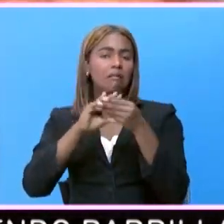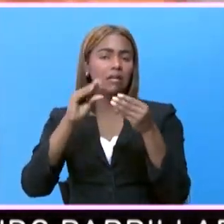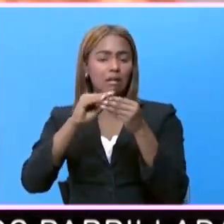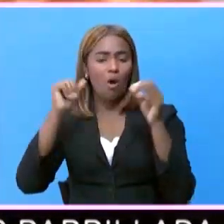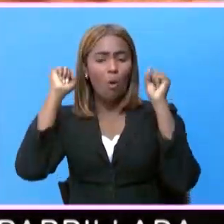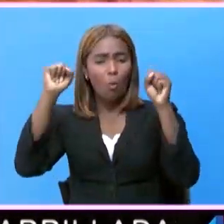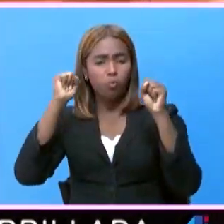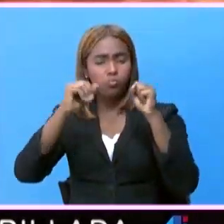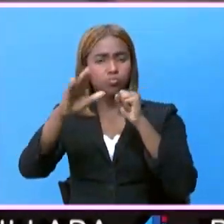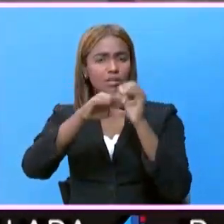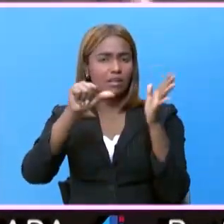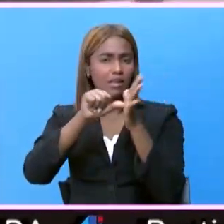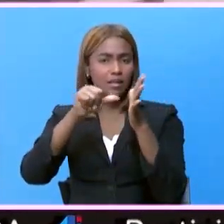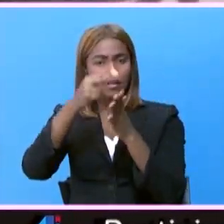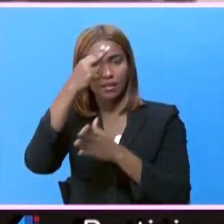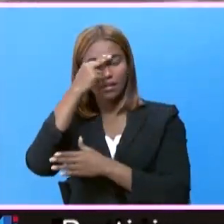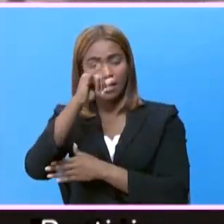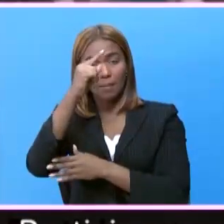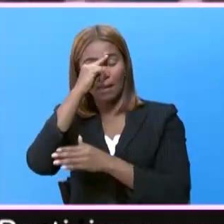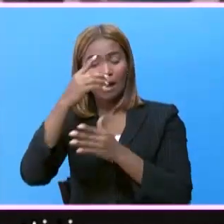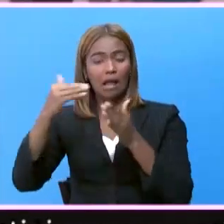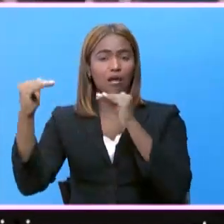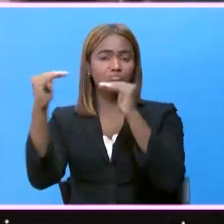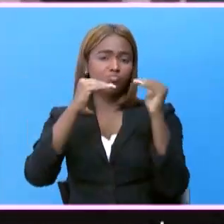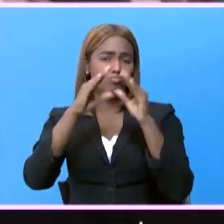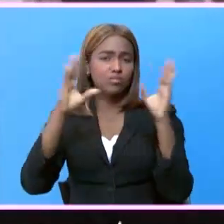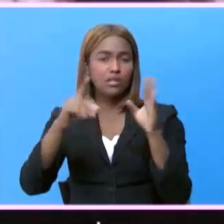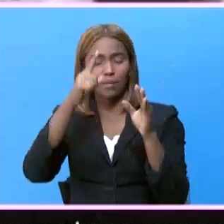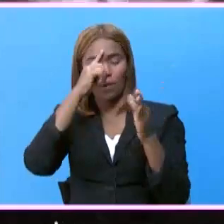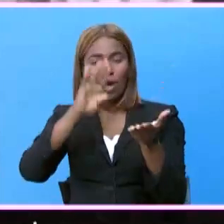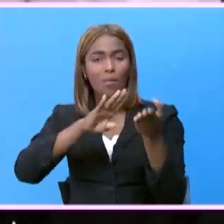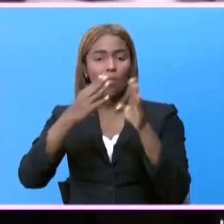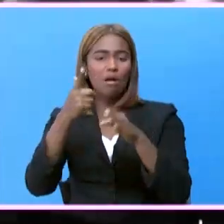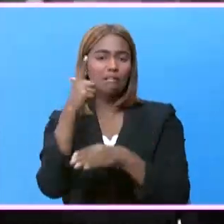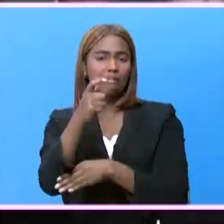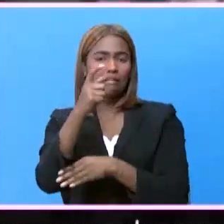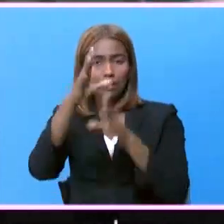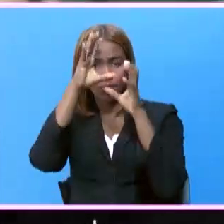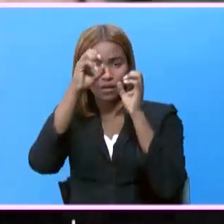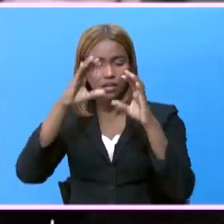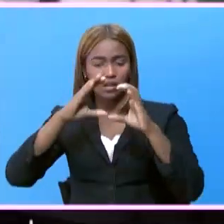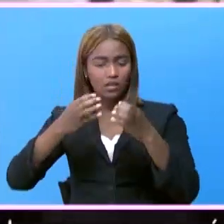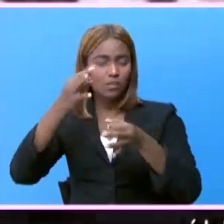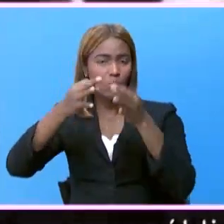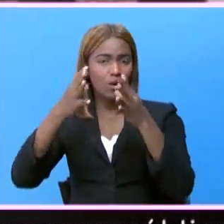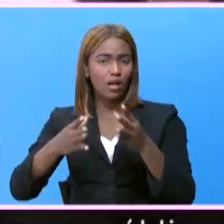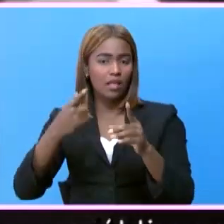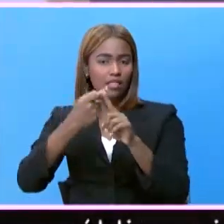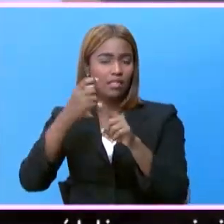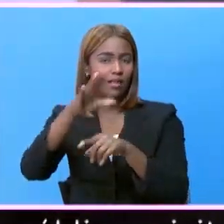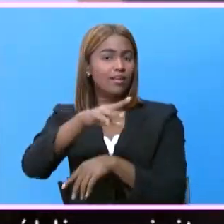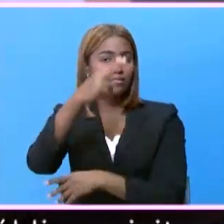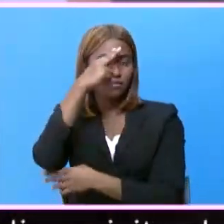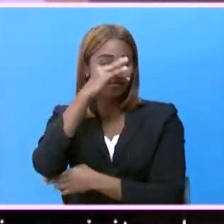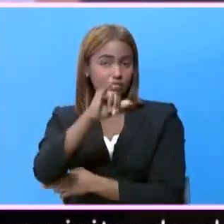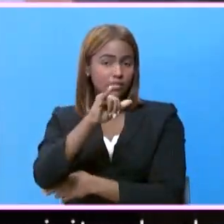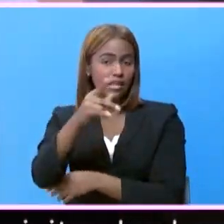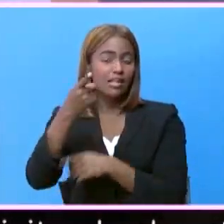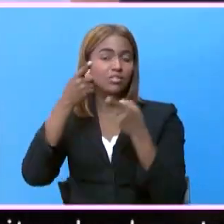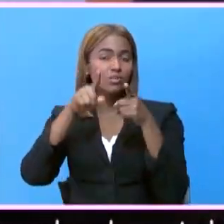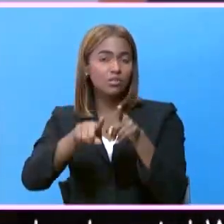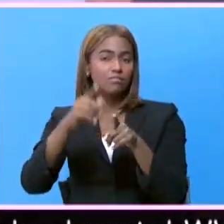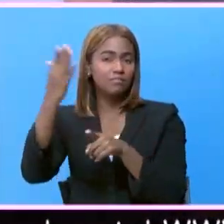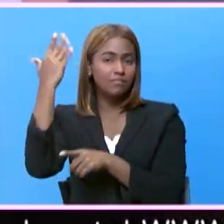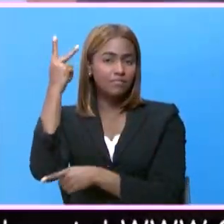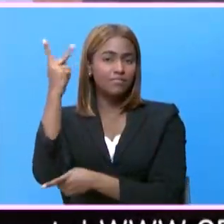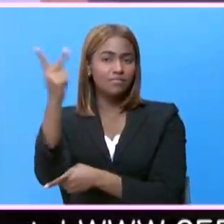en la capital haitiana para exigir justicia ante el asesinato a tiros del presidente del Colegio de Abogados de Puerto Príncipe, que sucedió